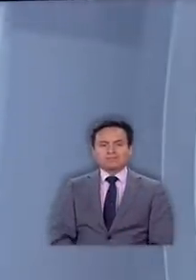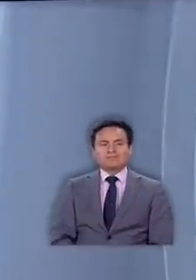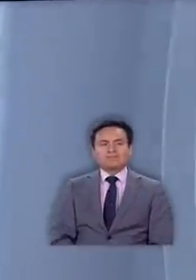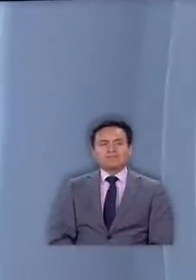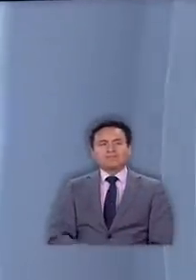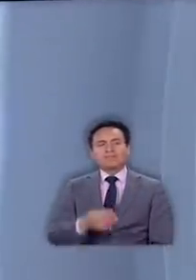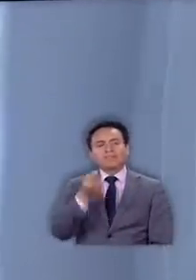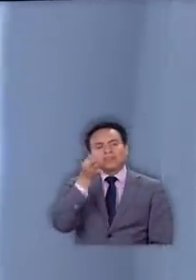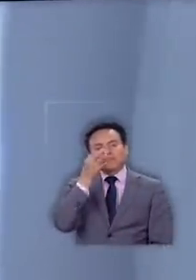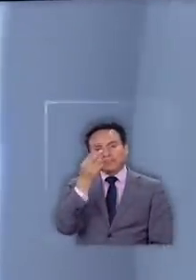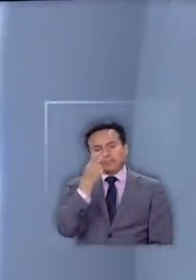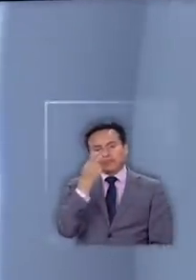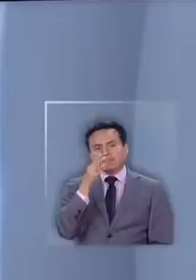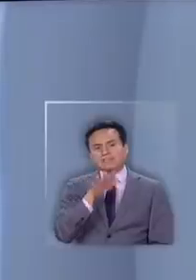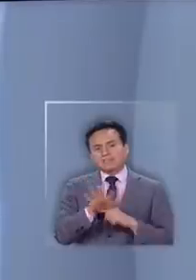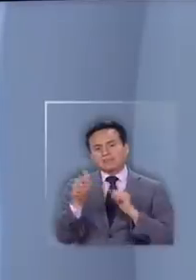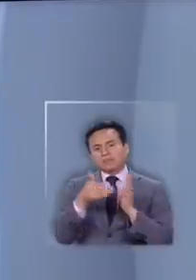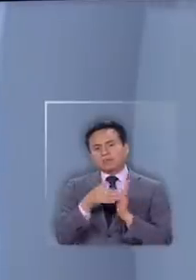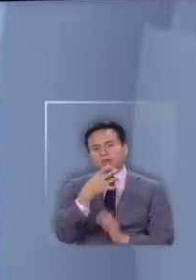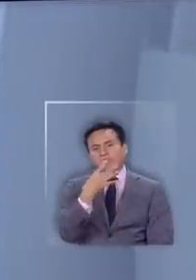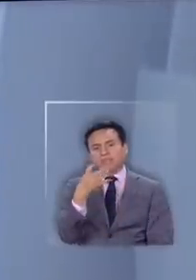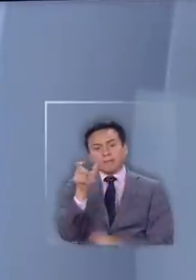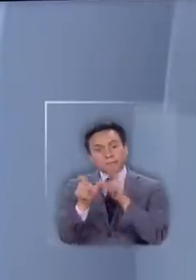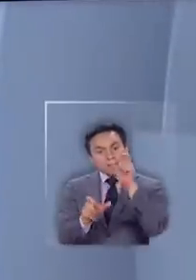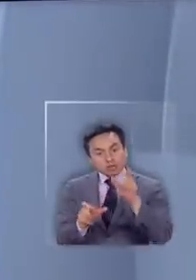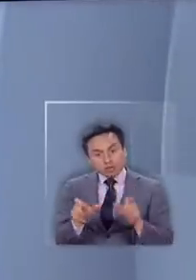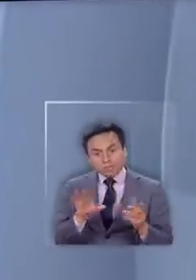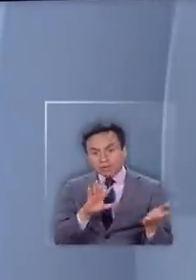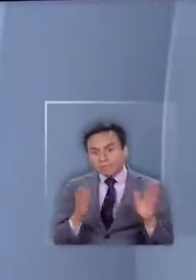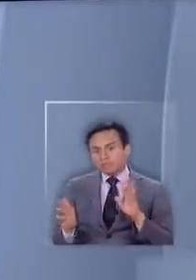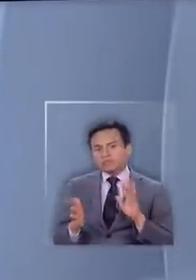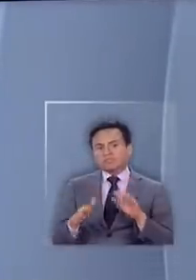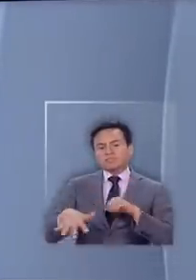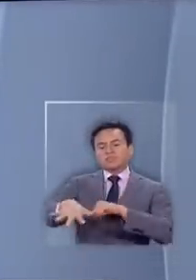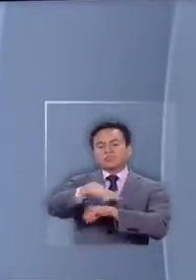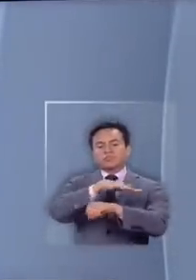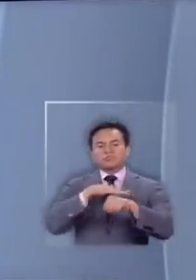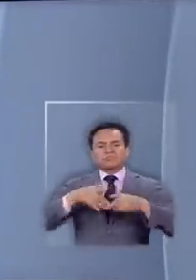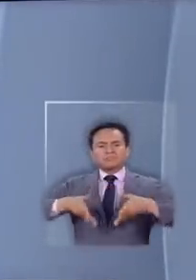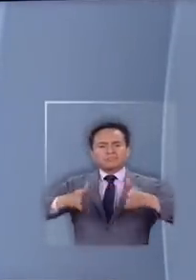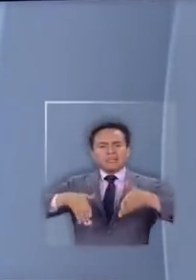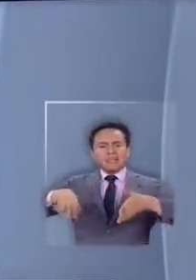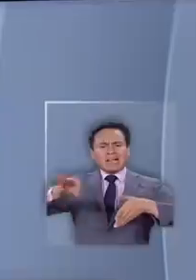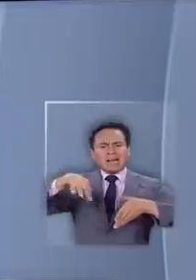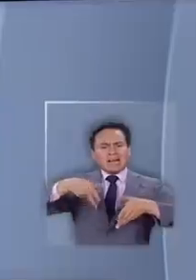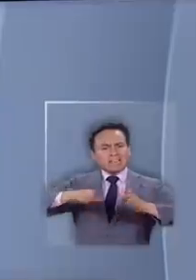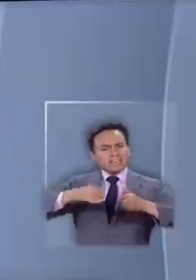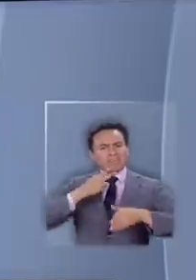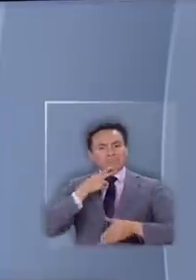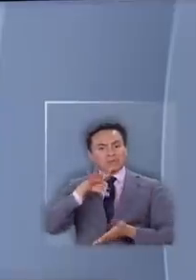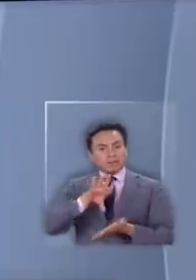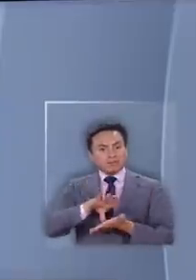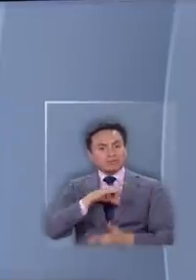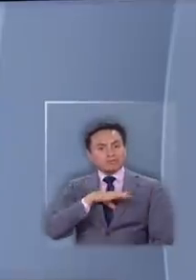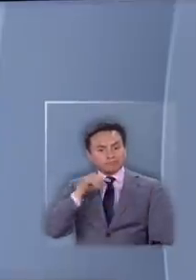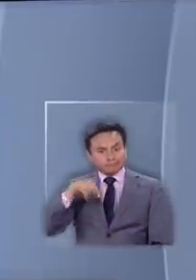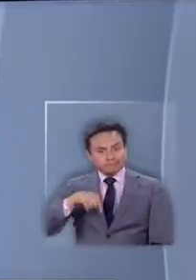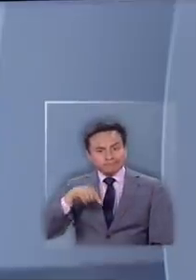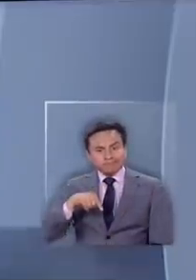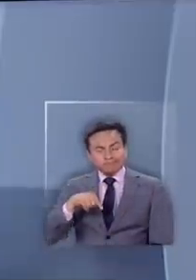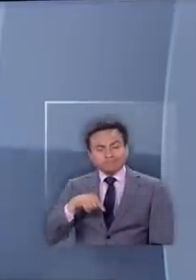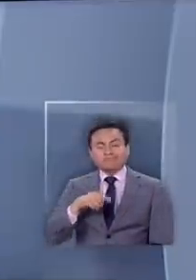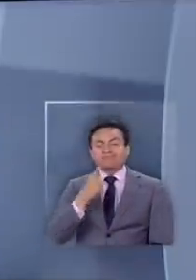Y fíjese que más de 15.400 personas viven en situación de calle en nuestro país. Esto